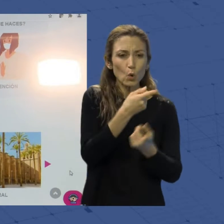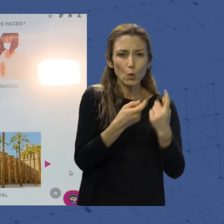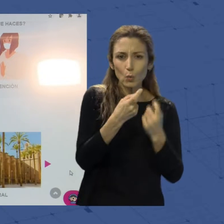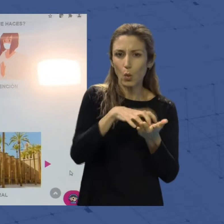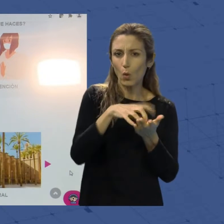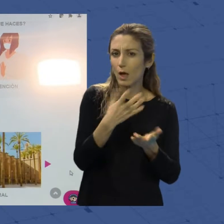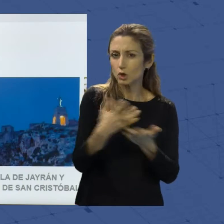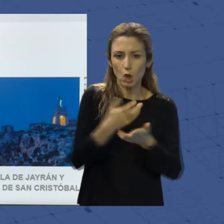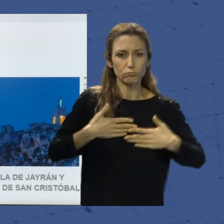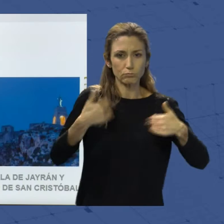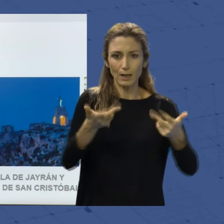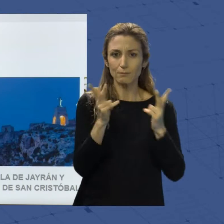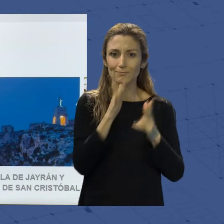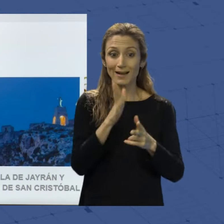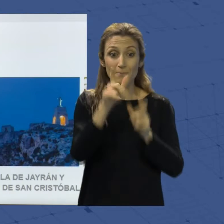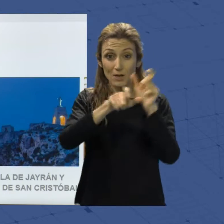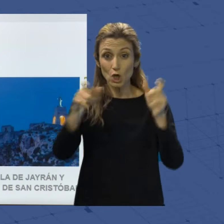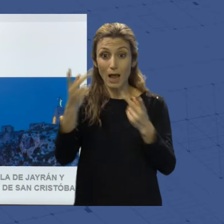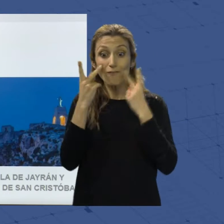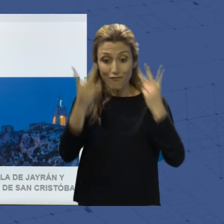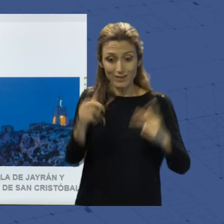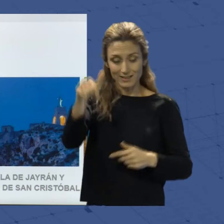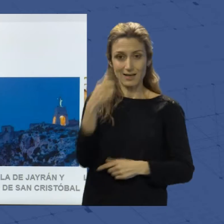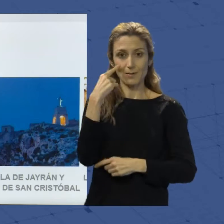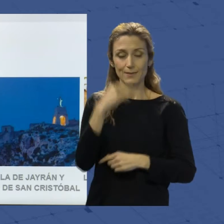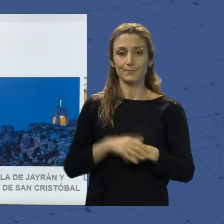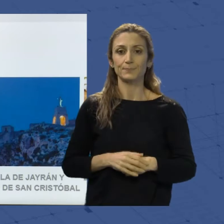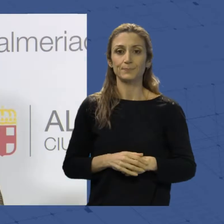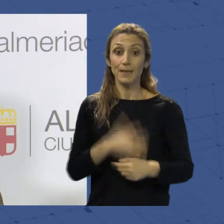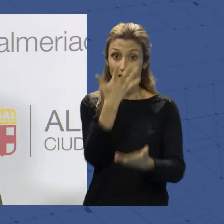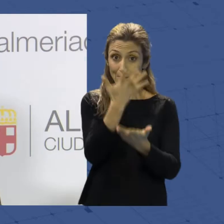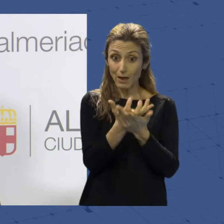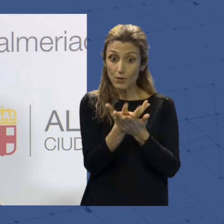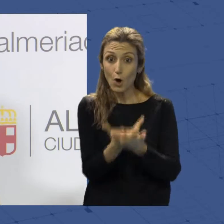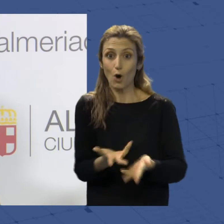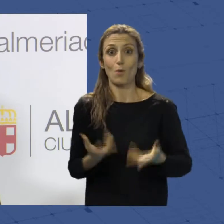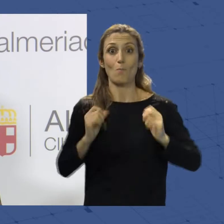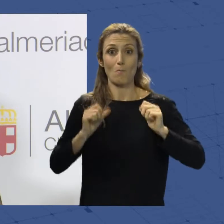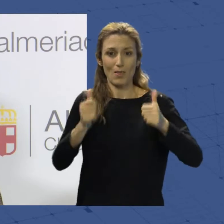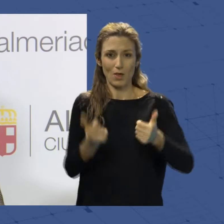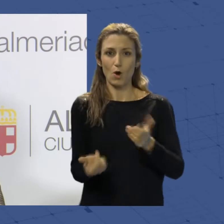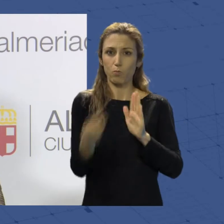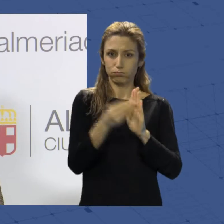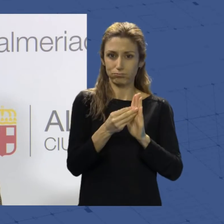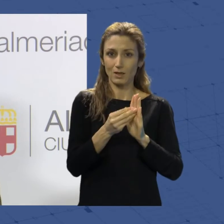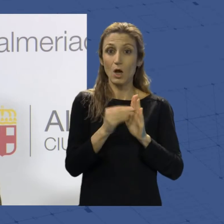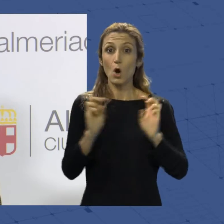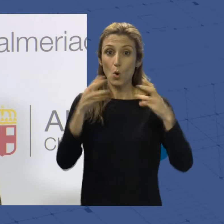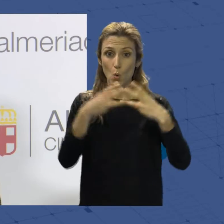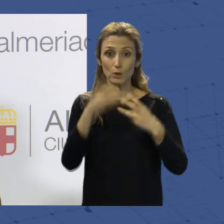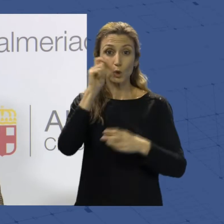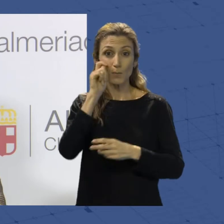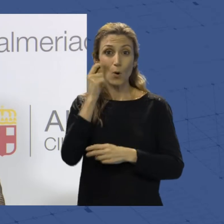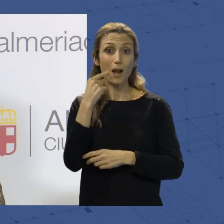le puedan surgir a quienes visiten la ciudad. Es una aplicación que incorporamos a la web de turismo, a turismodealmería